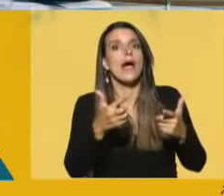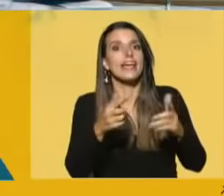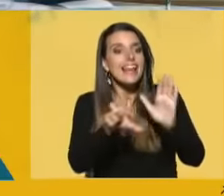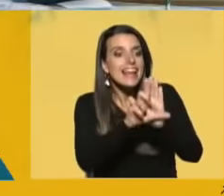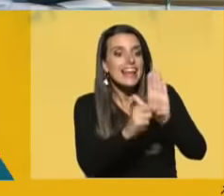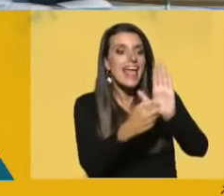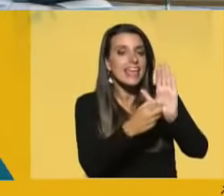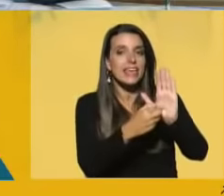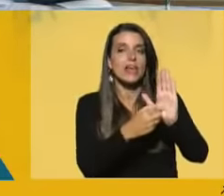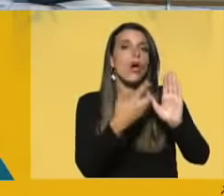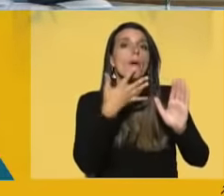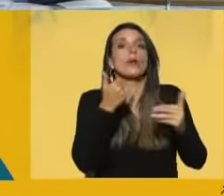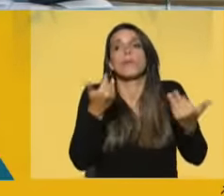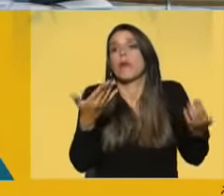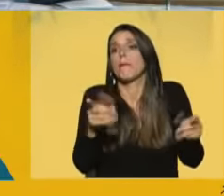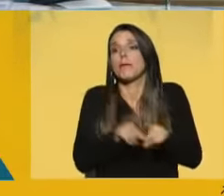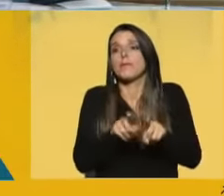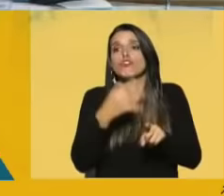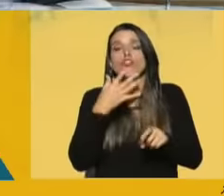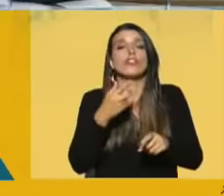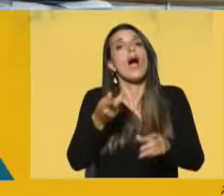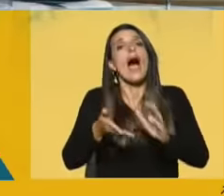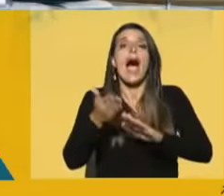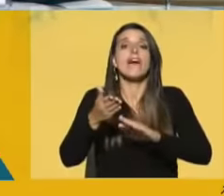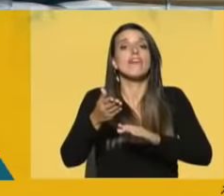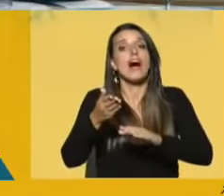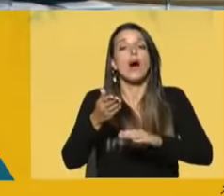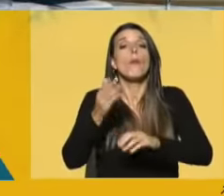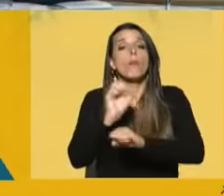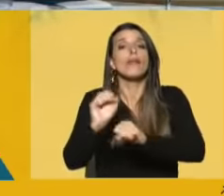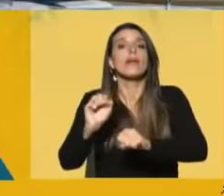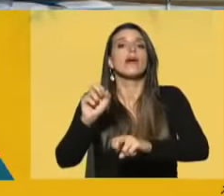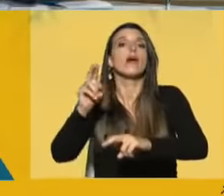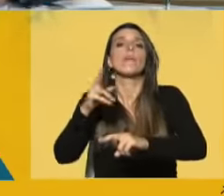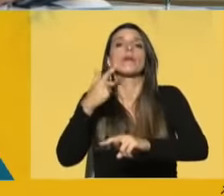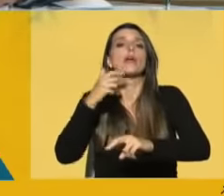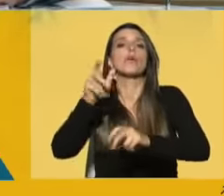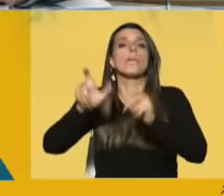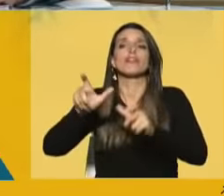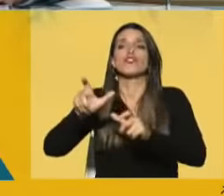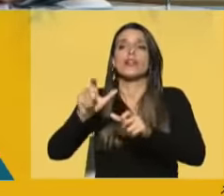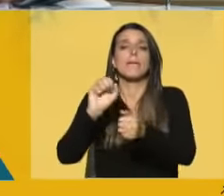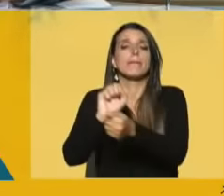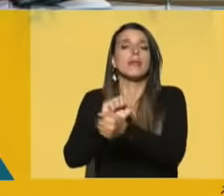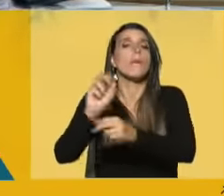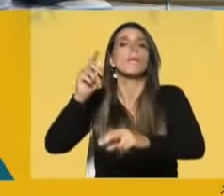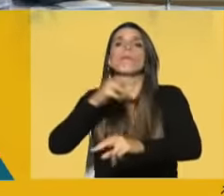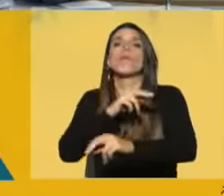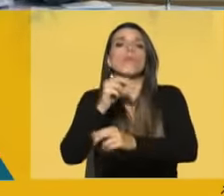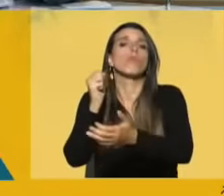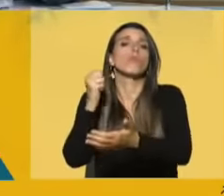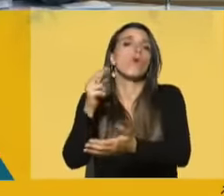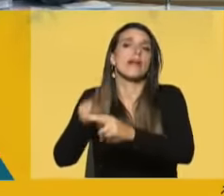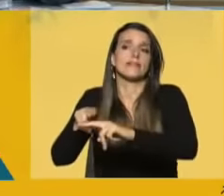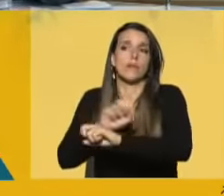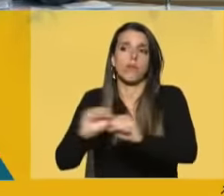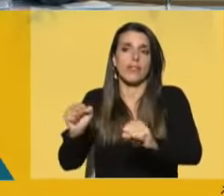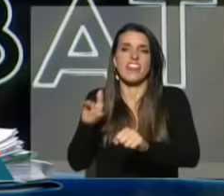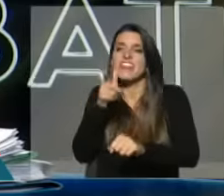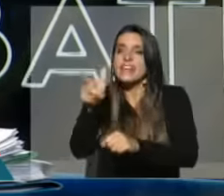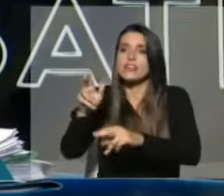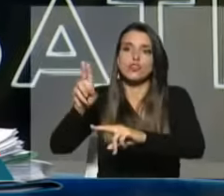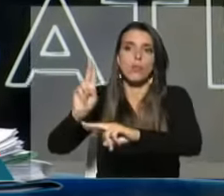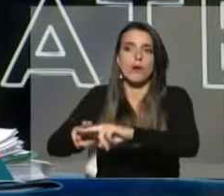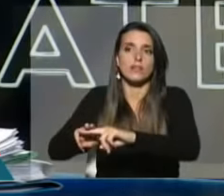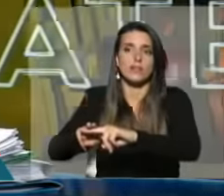Es como yo hago, pongo la pena de muerte y después digo no, pero qué mal hace la pena de muerte si no matamos a nadie todavía. Pero está esa regulación,